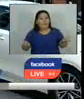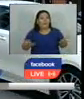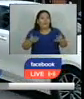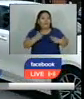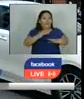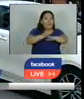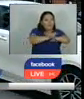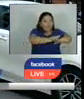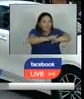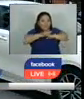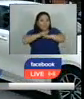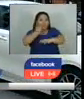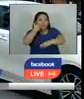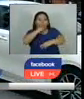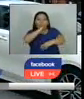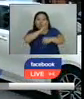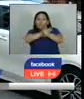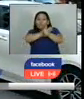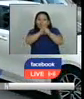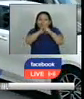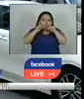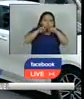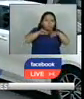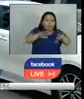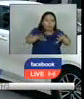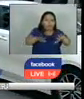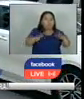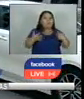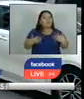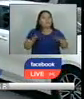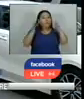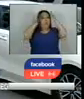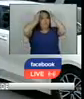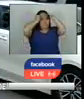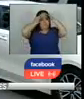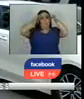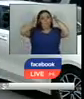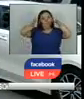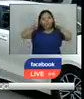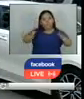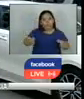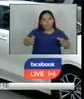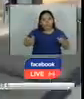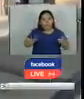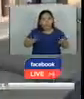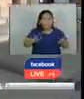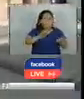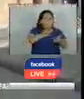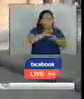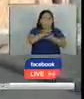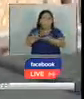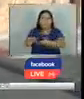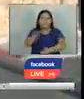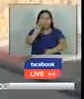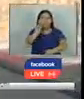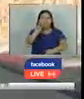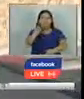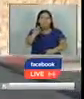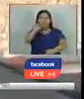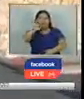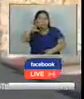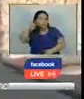contagios de coronavirus acá en los Estados Unidos, una medida que ha llevado a la deportación de 2.5